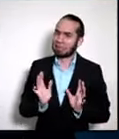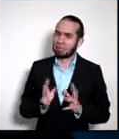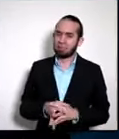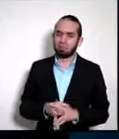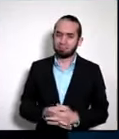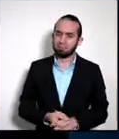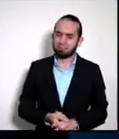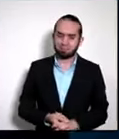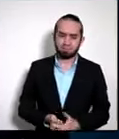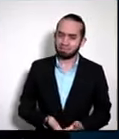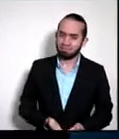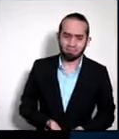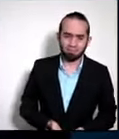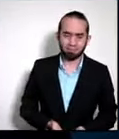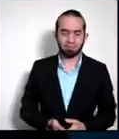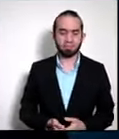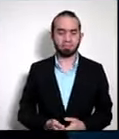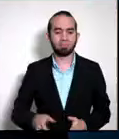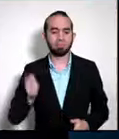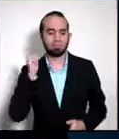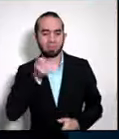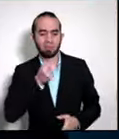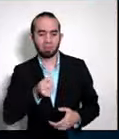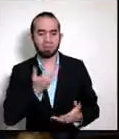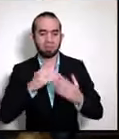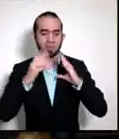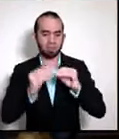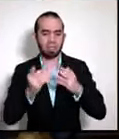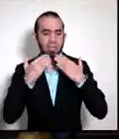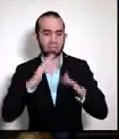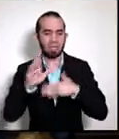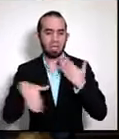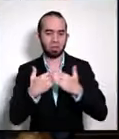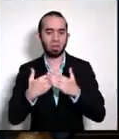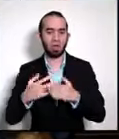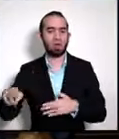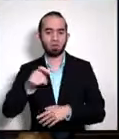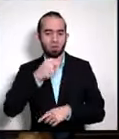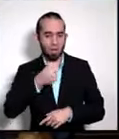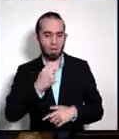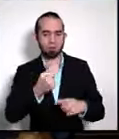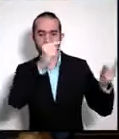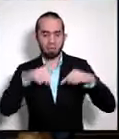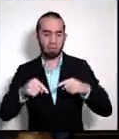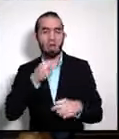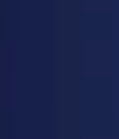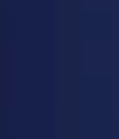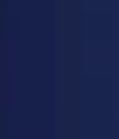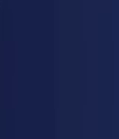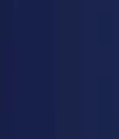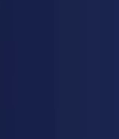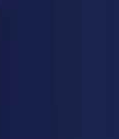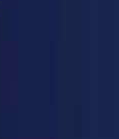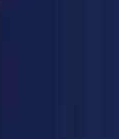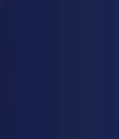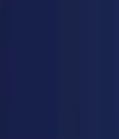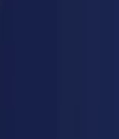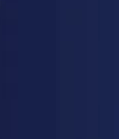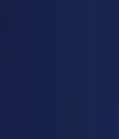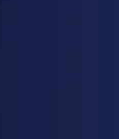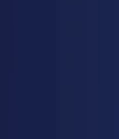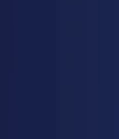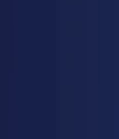buenas noches agradecemos a todos los colegas por acompañarnos a esta conferencia prensa gracias gracias gracias